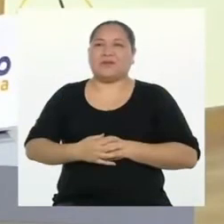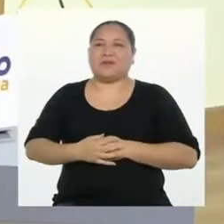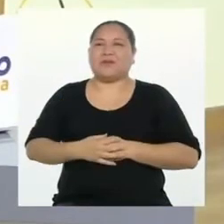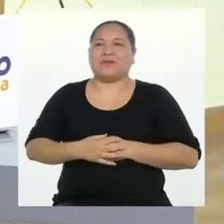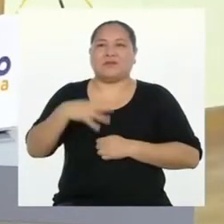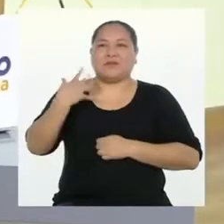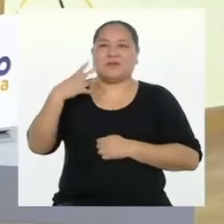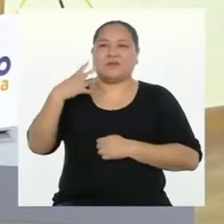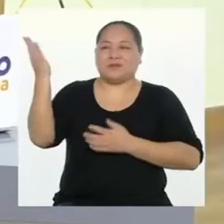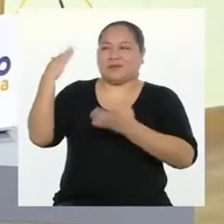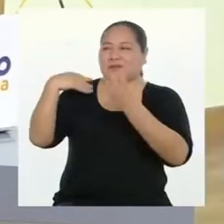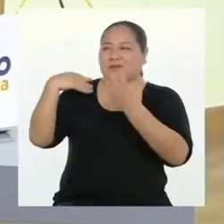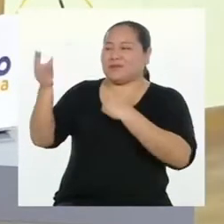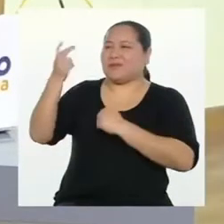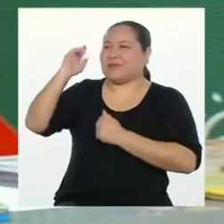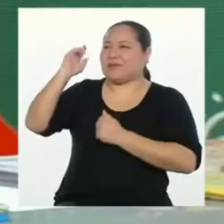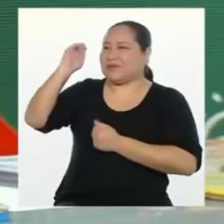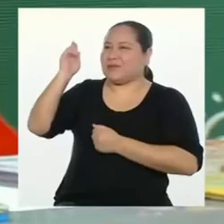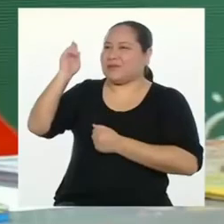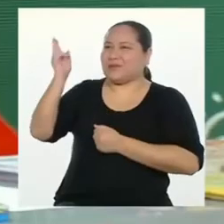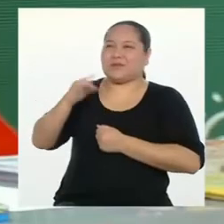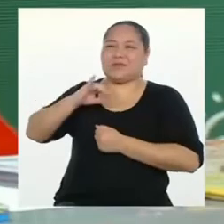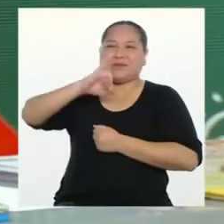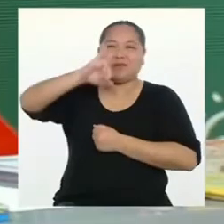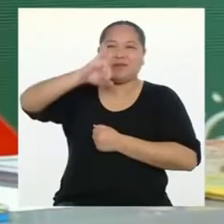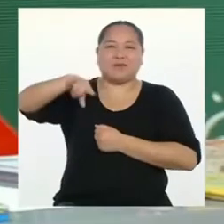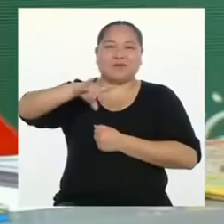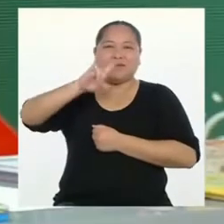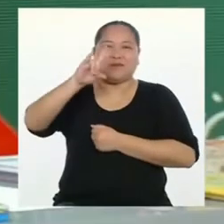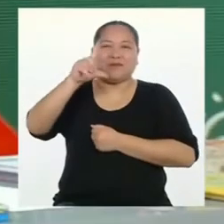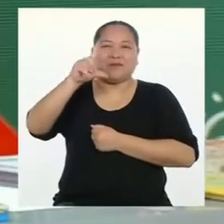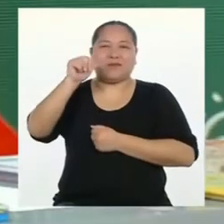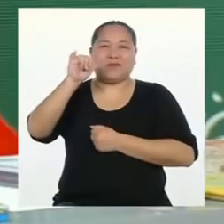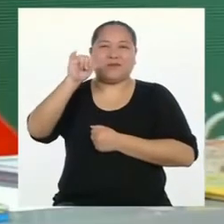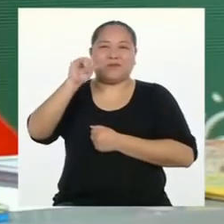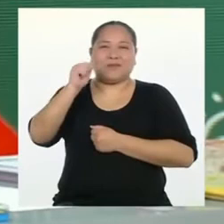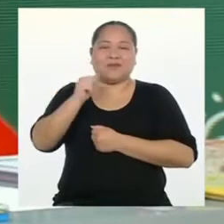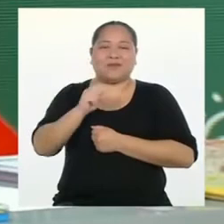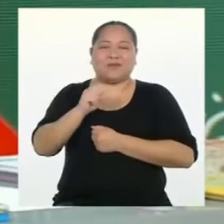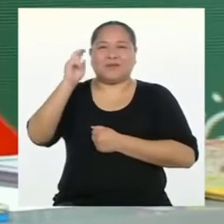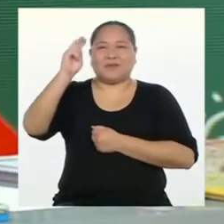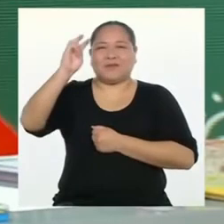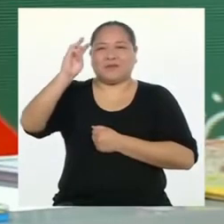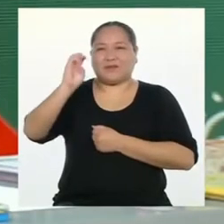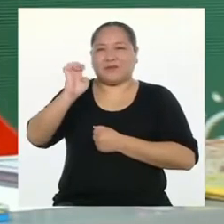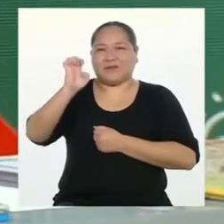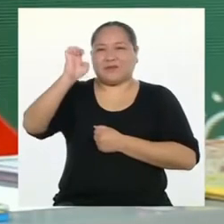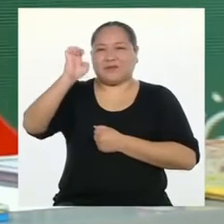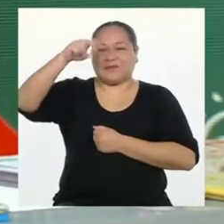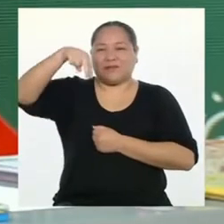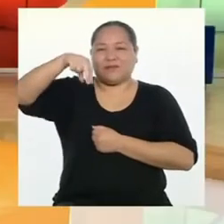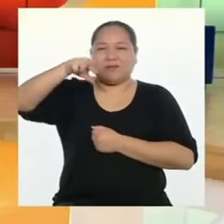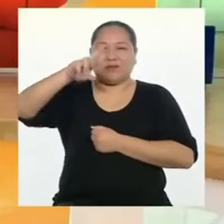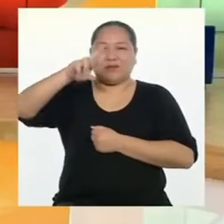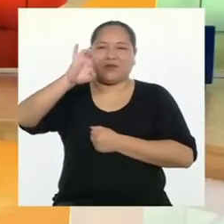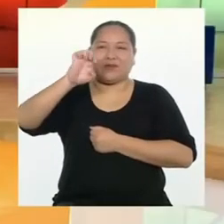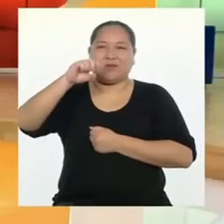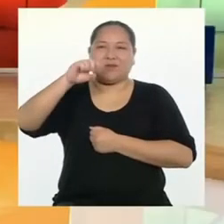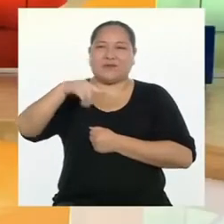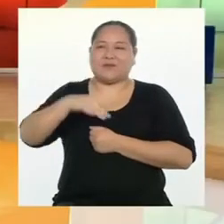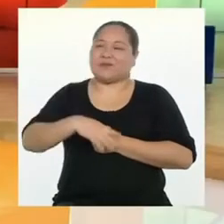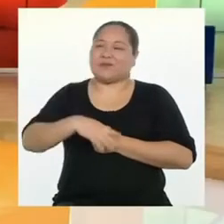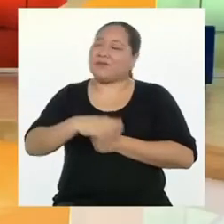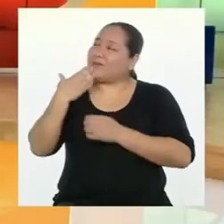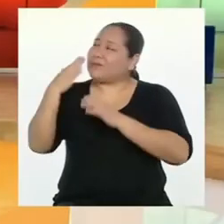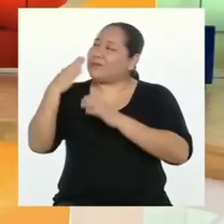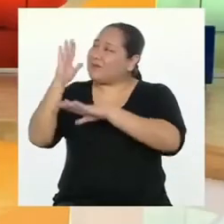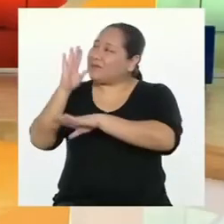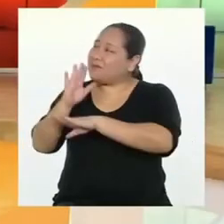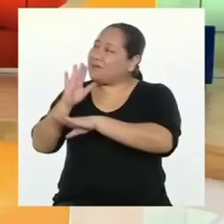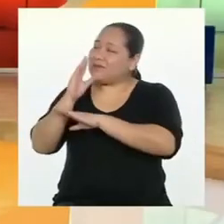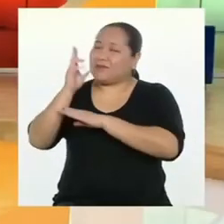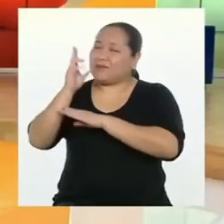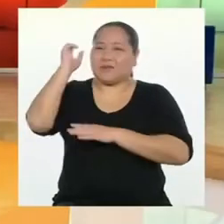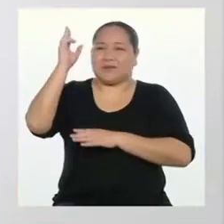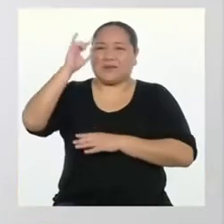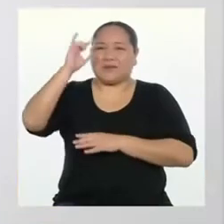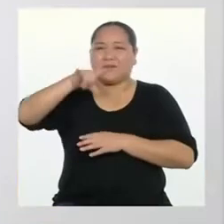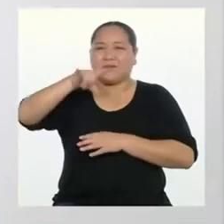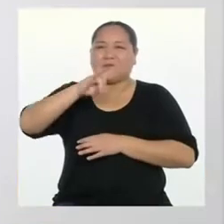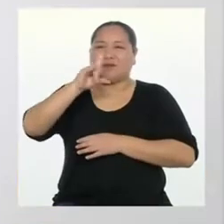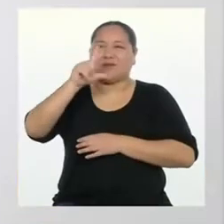Ahora sí, llamemos a la profesora Julia Enríquez. Buenas tardes, profesora Julia.